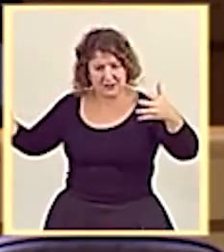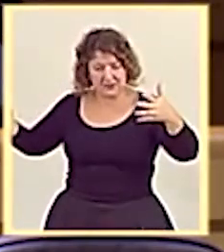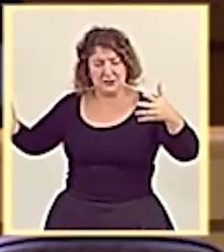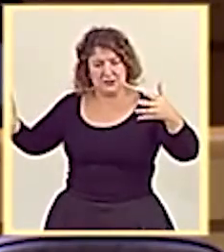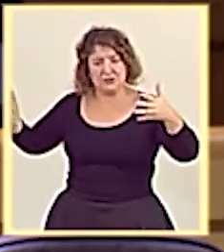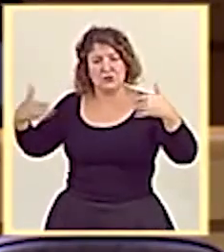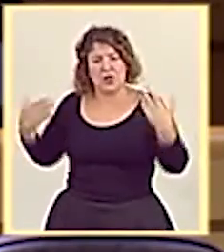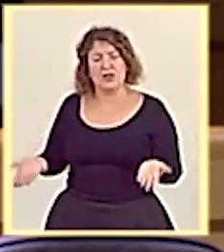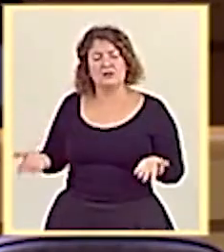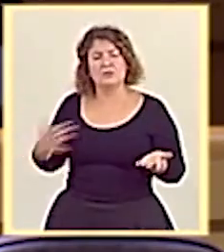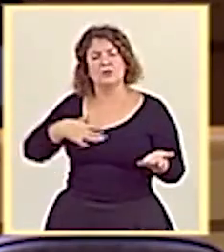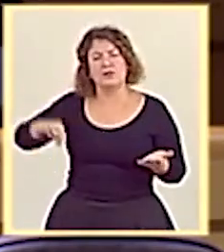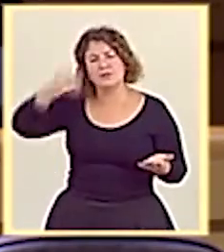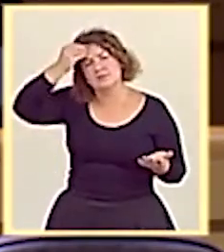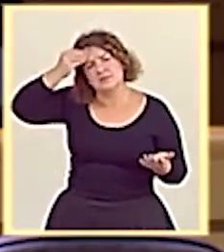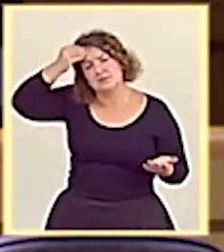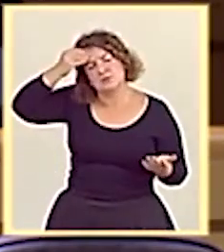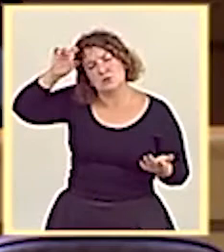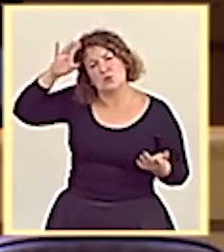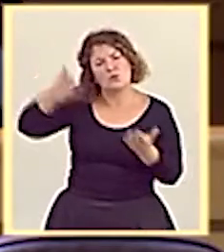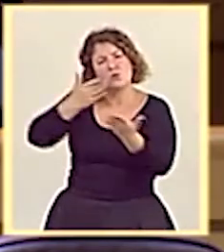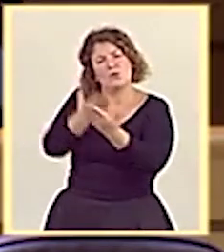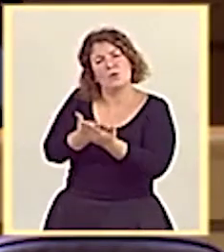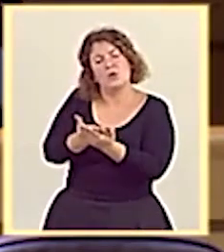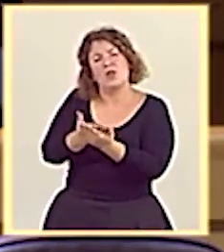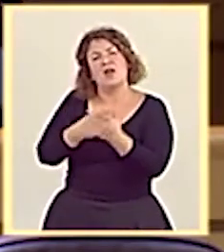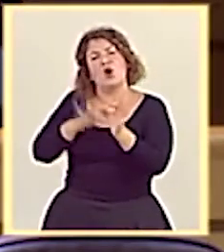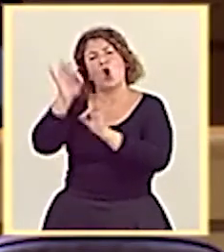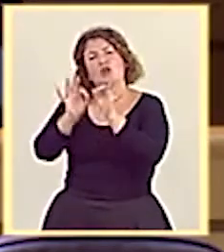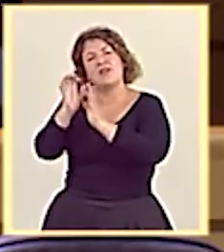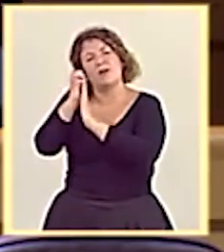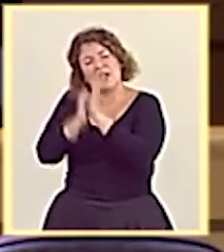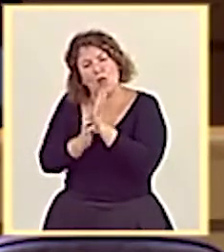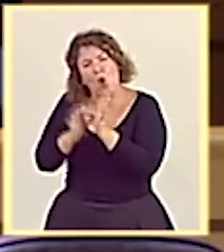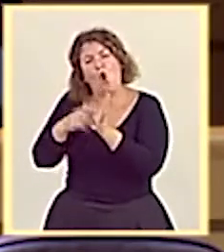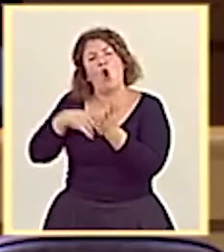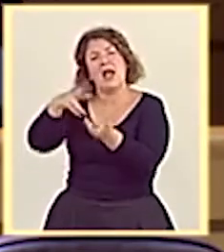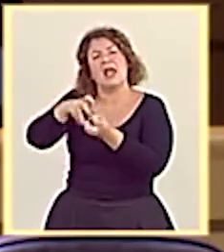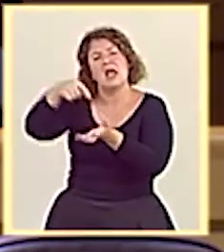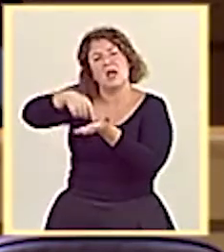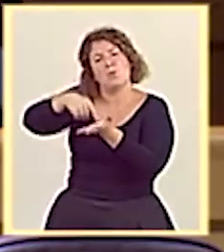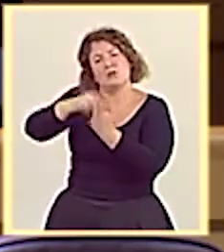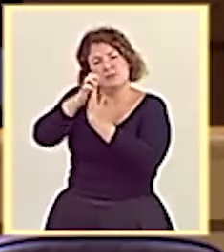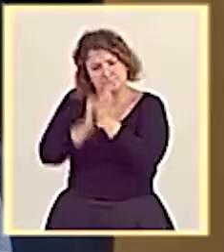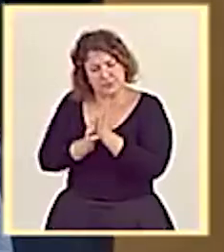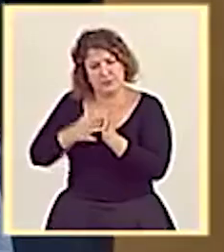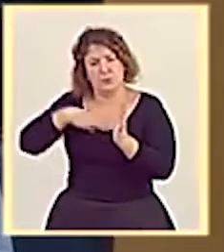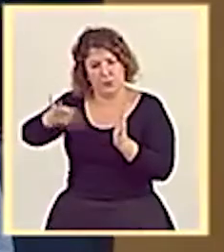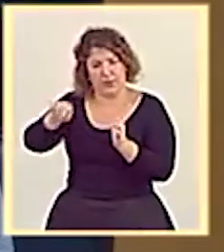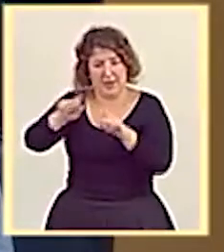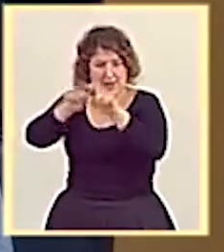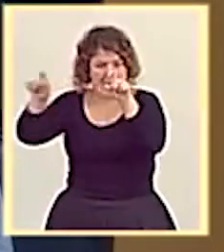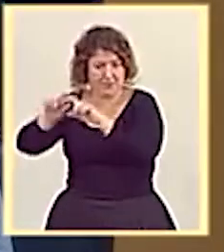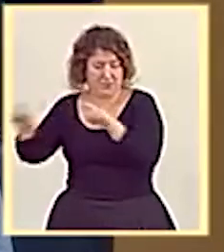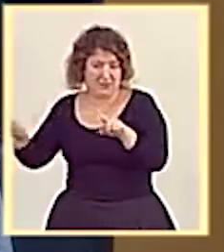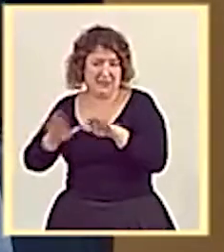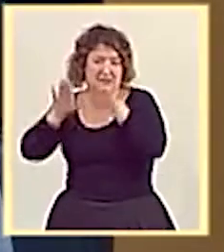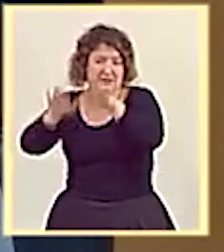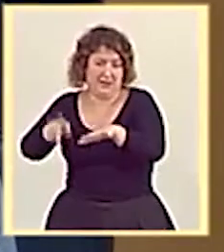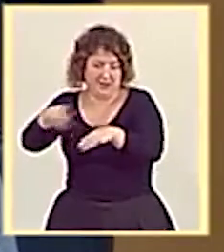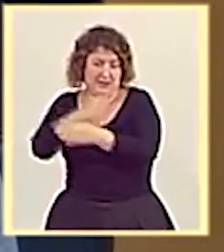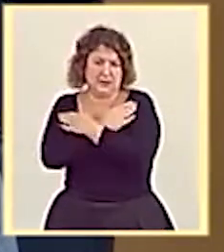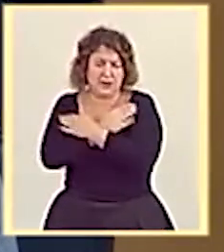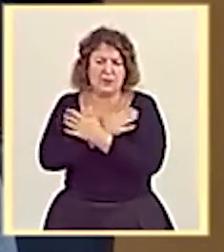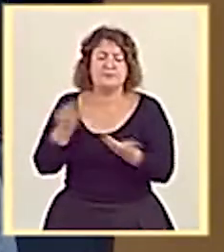plantearse propuestas de reducción de cotizaciones e impuestos en estas empresas. Hemos podido corroborar durante